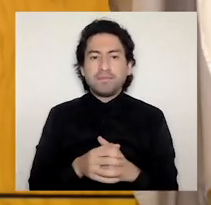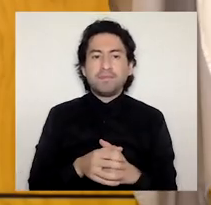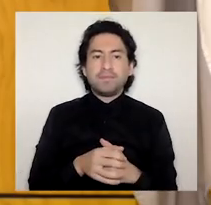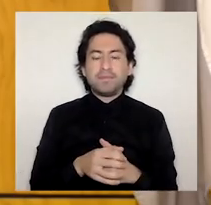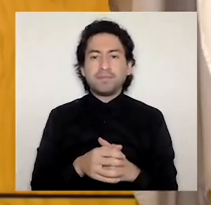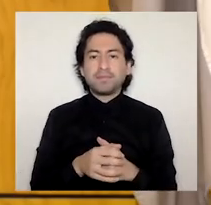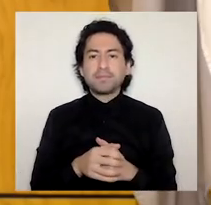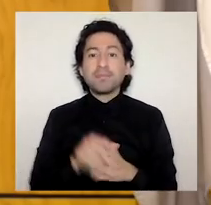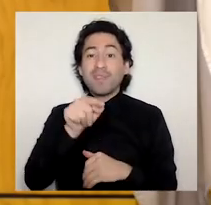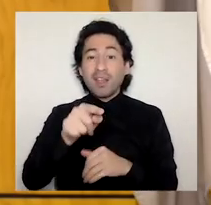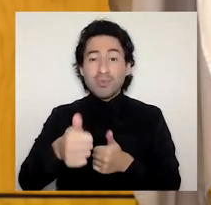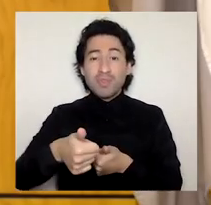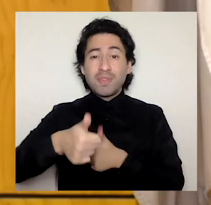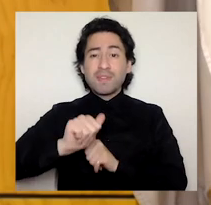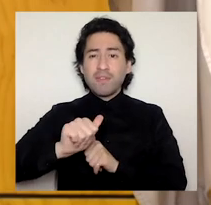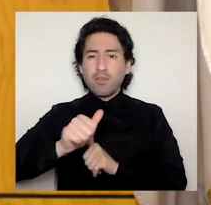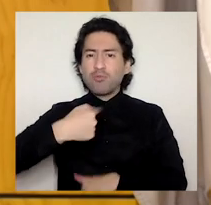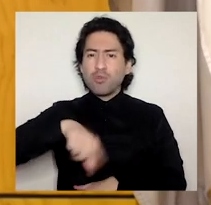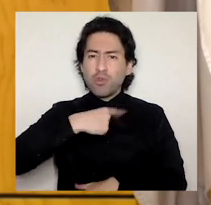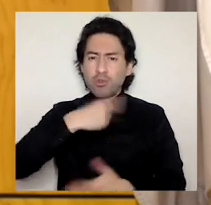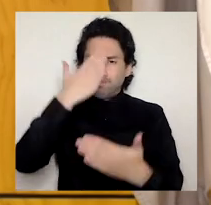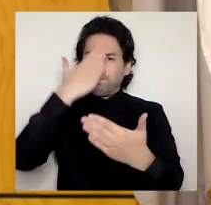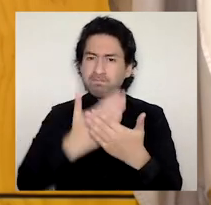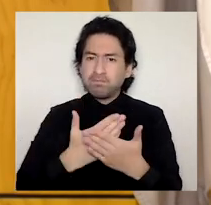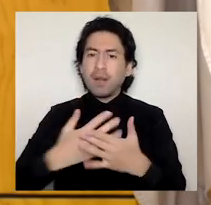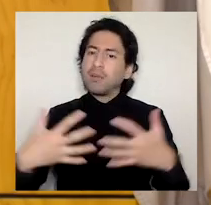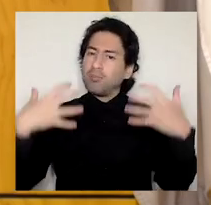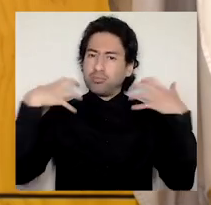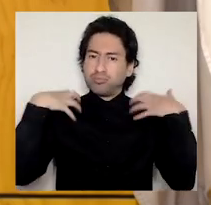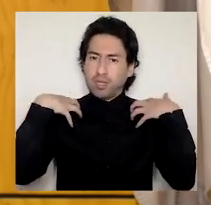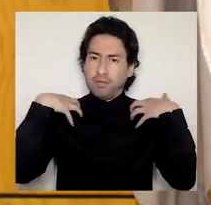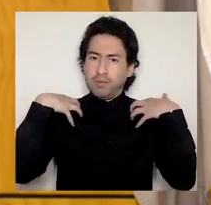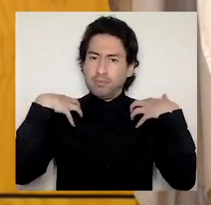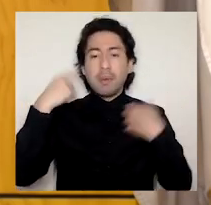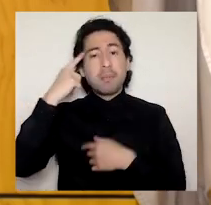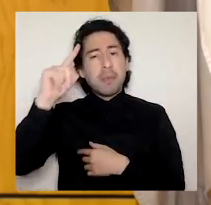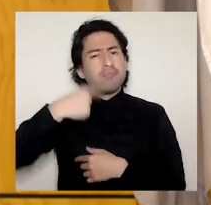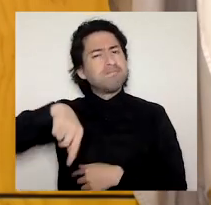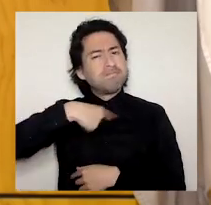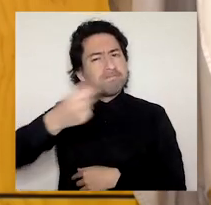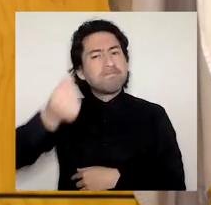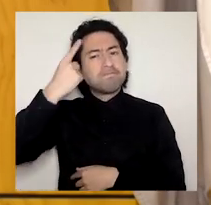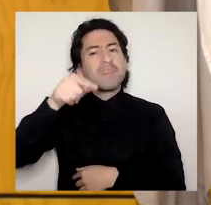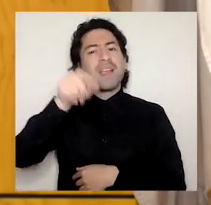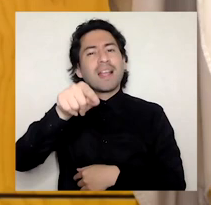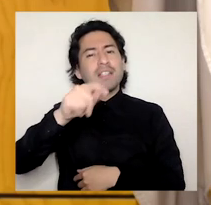una forma de reconocimiento por la entrega y compromisos realizados para seguir haciendo grande a la UAB.